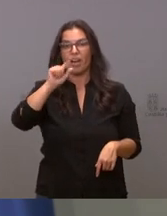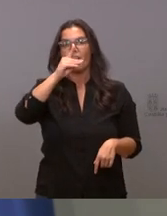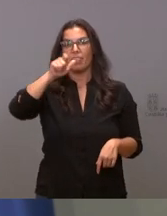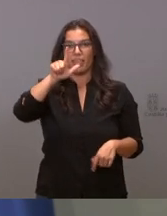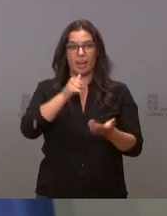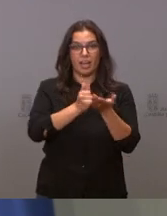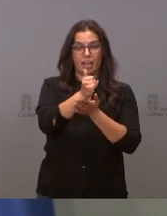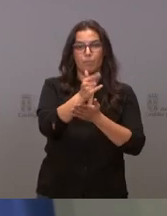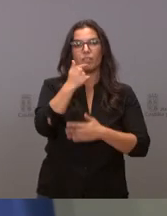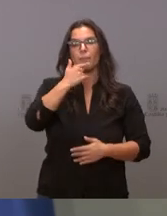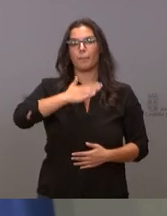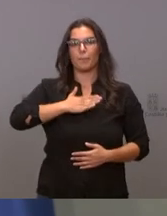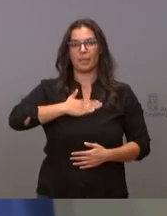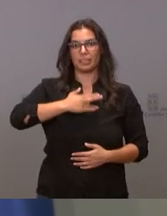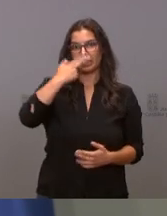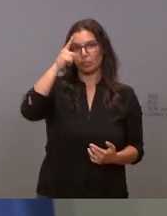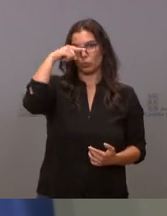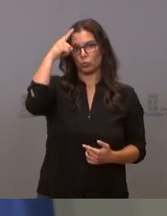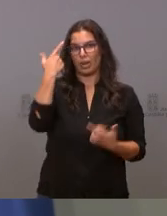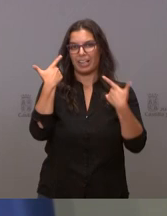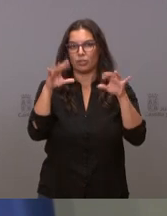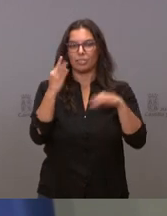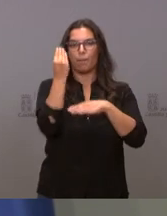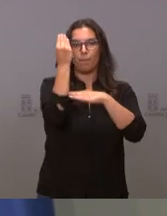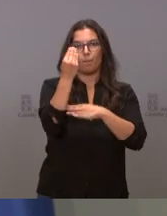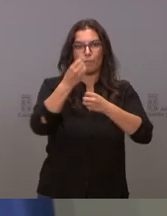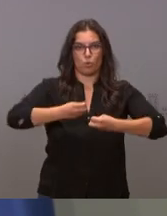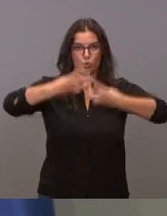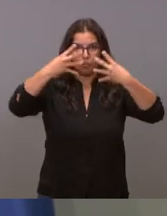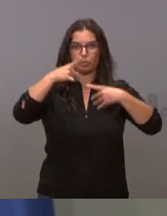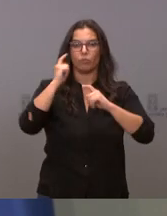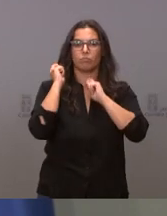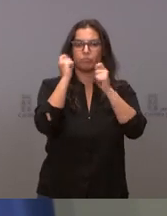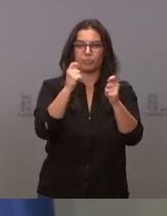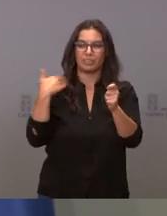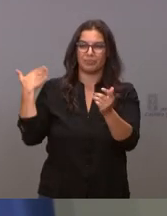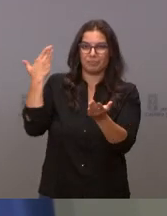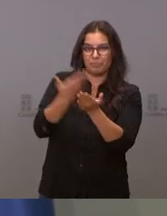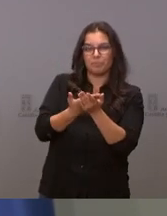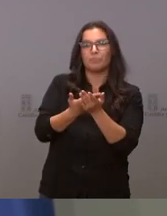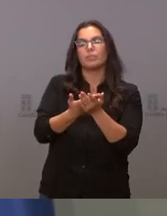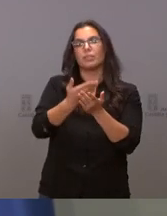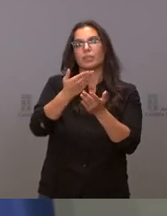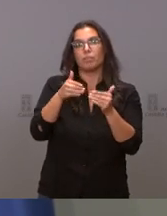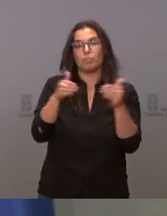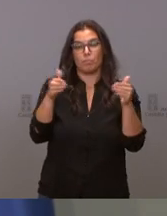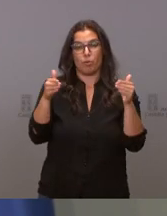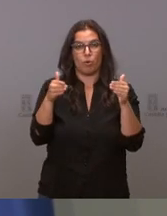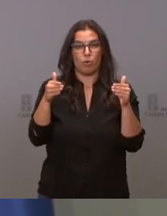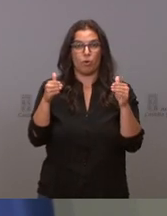categoría de monumento. Una declaración más de un expediente incuado en el año que inició su